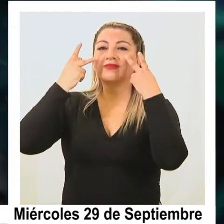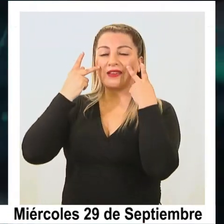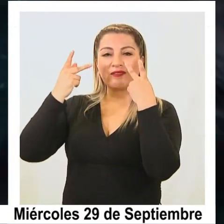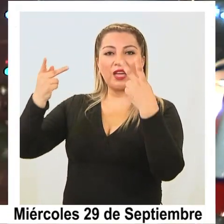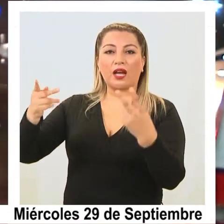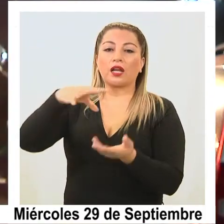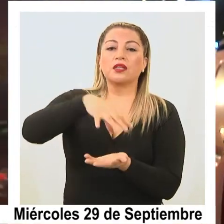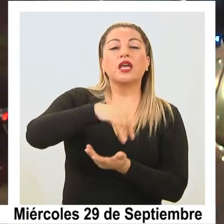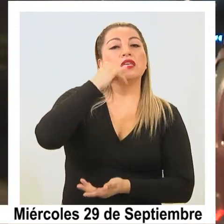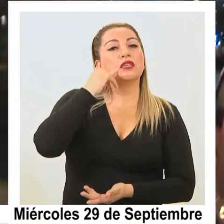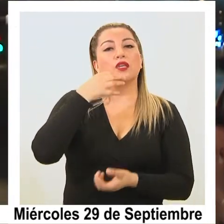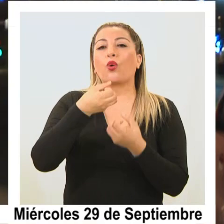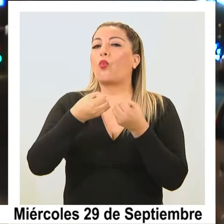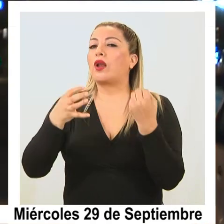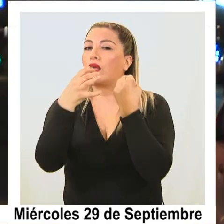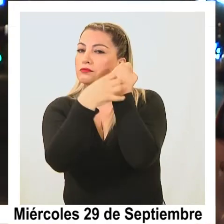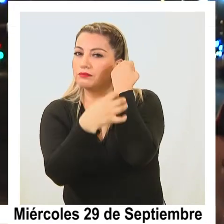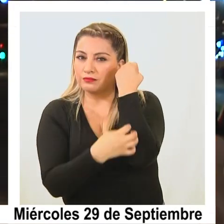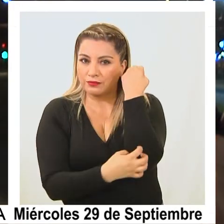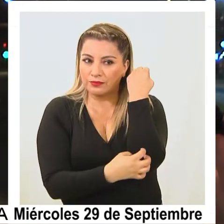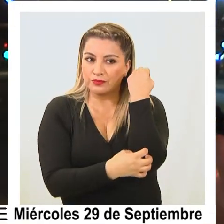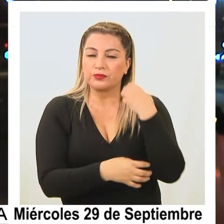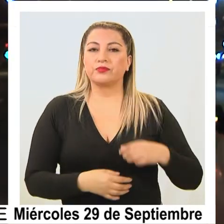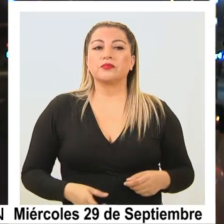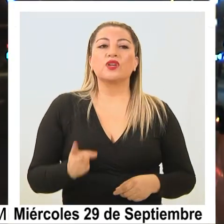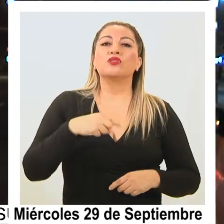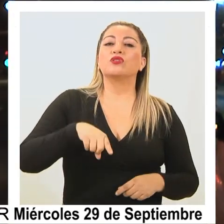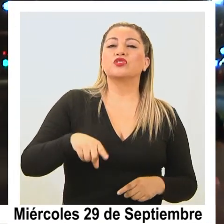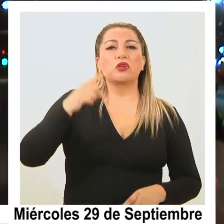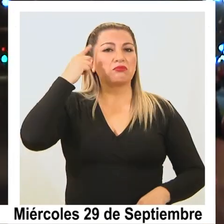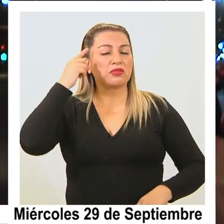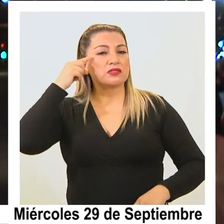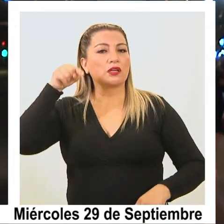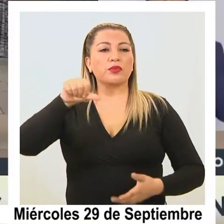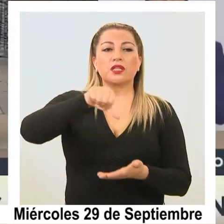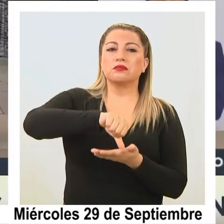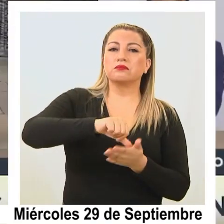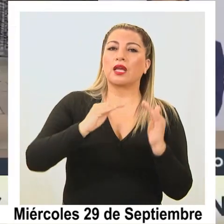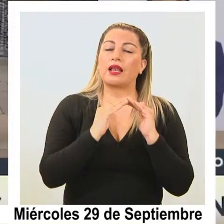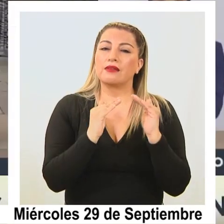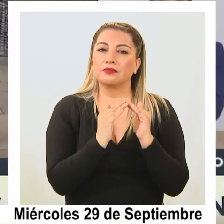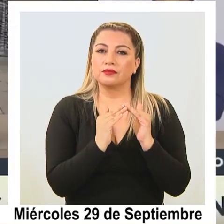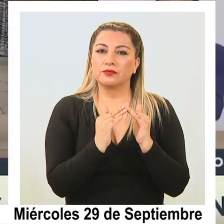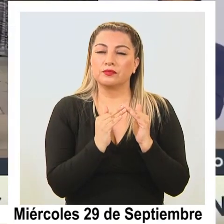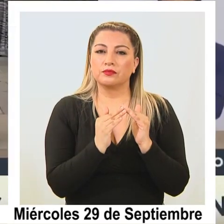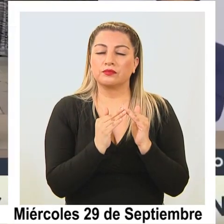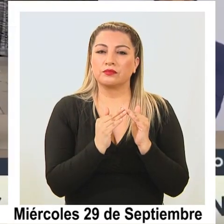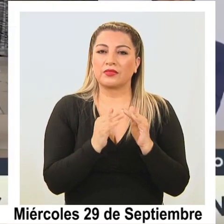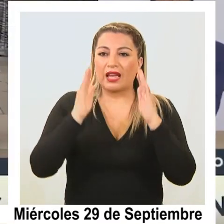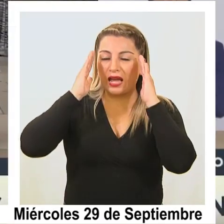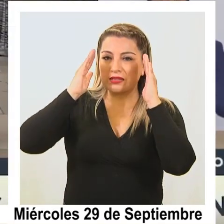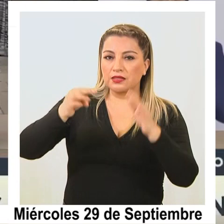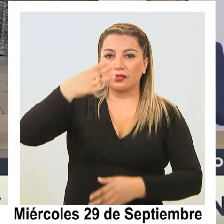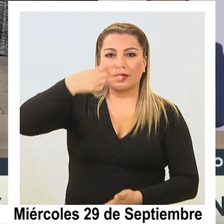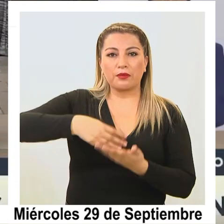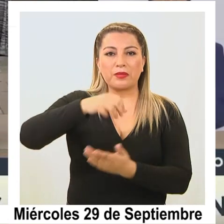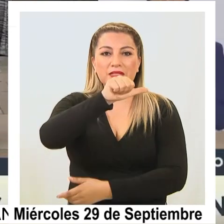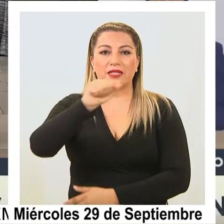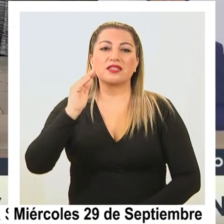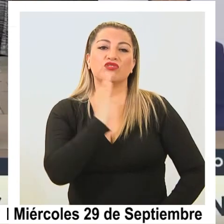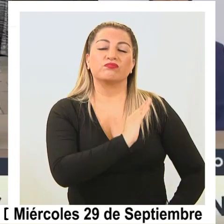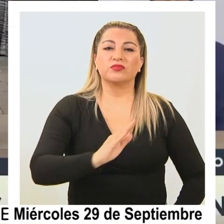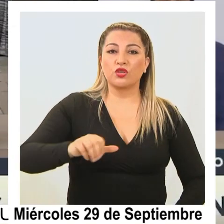traslado a Iquique o donde sea pertinente. Estamos estimando en este centro de primera acogida la atención de 3.600